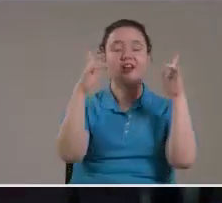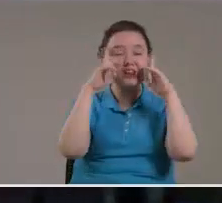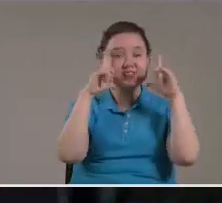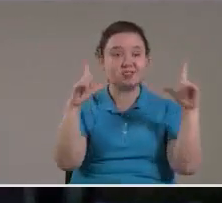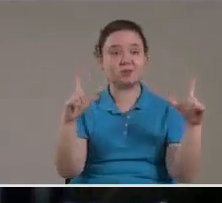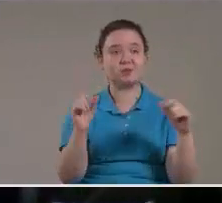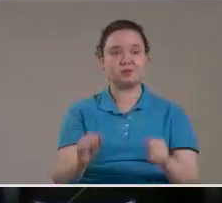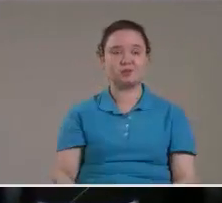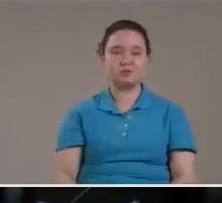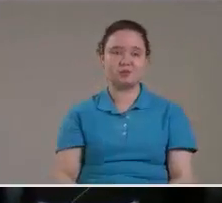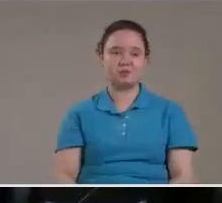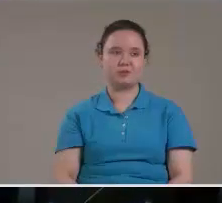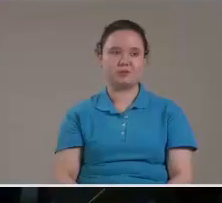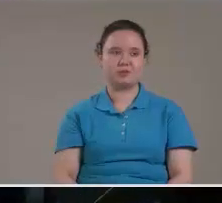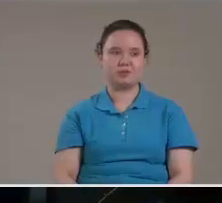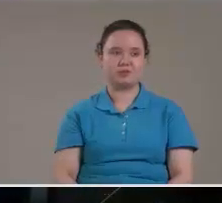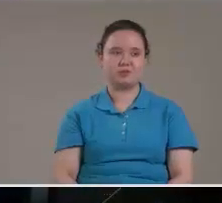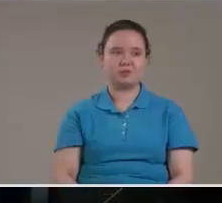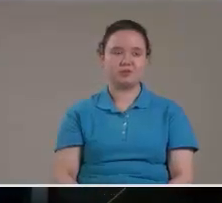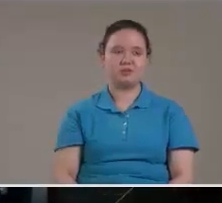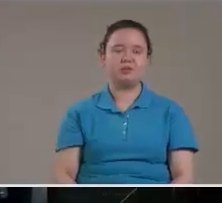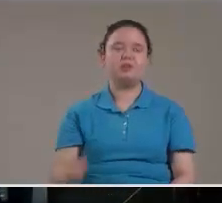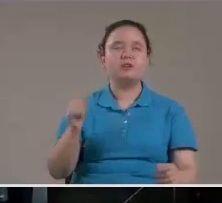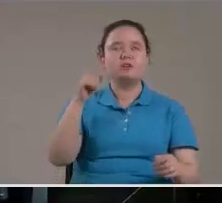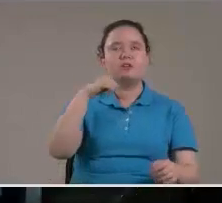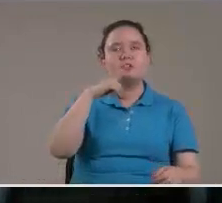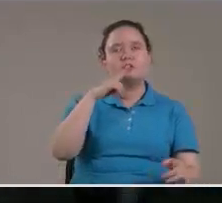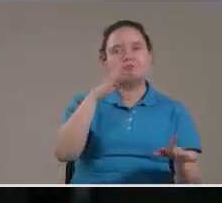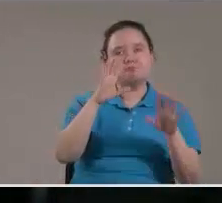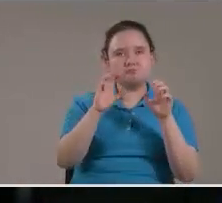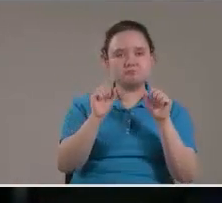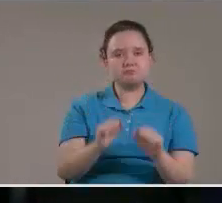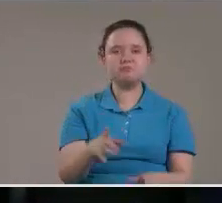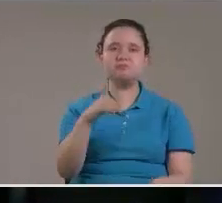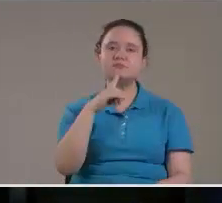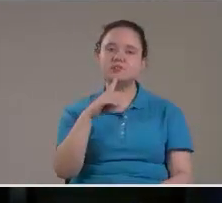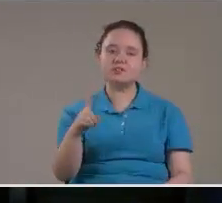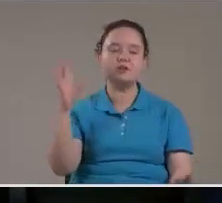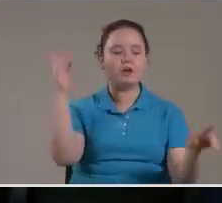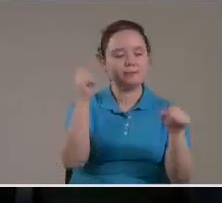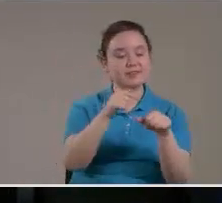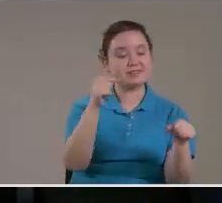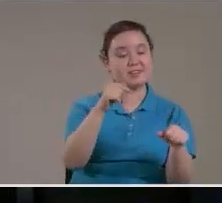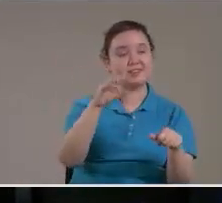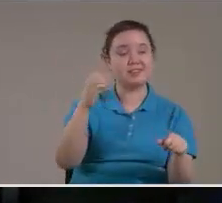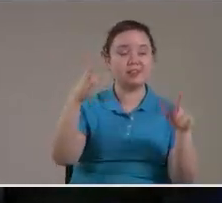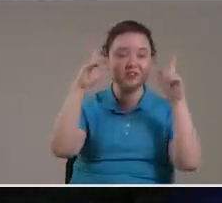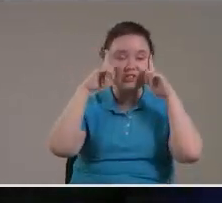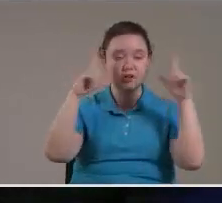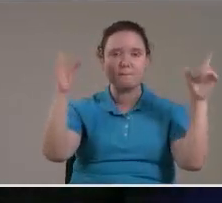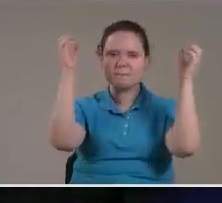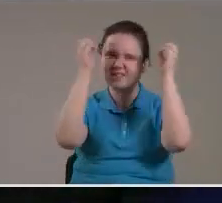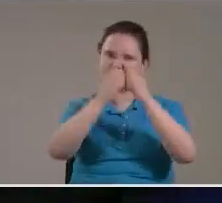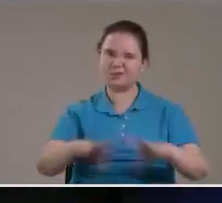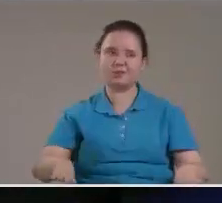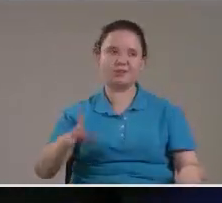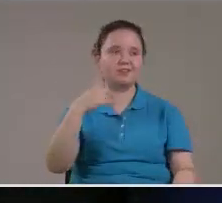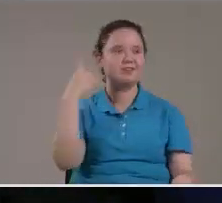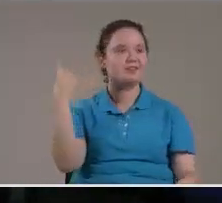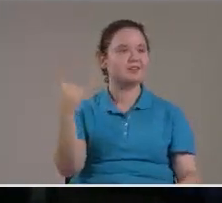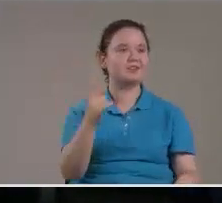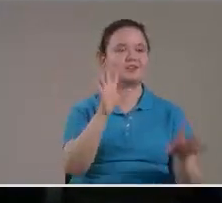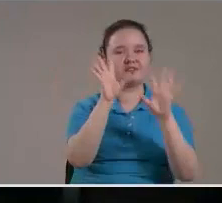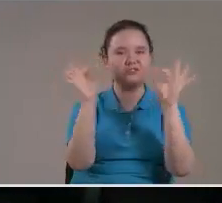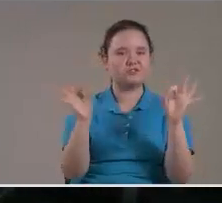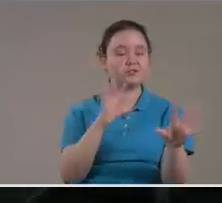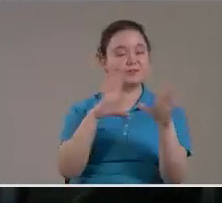Como se está viendo ahora Como diciendo algo Y amenazante De que va a destruir Prácticamente Todos los sistemas De